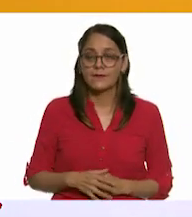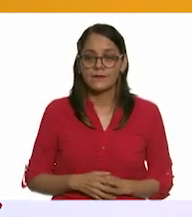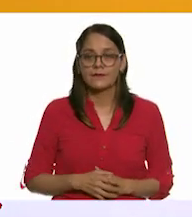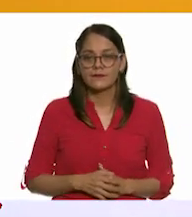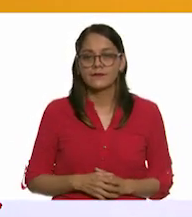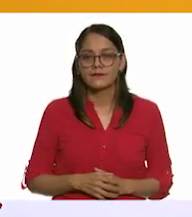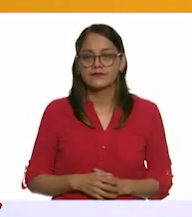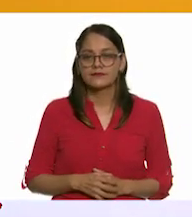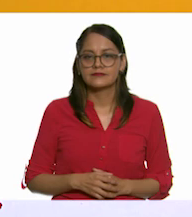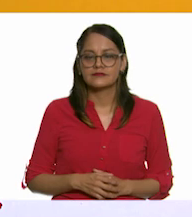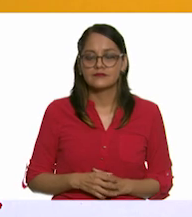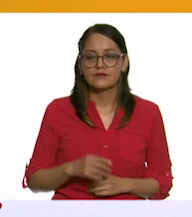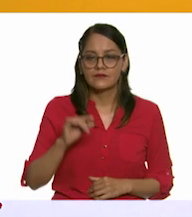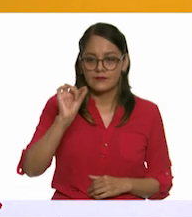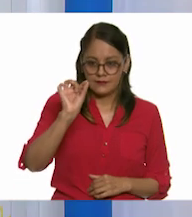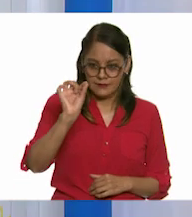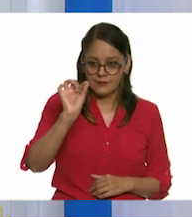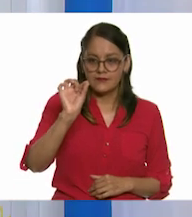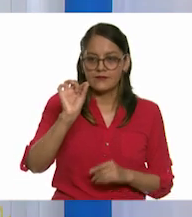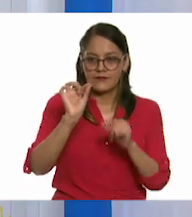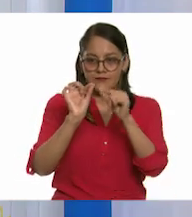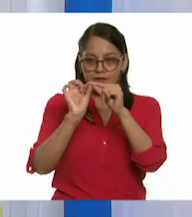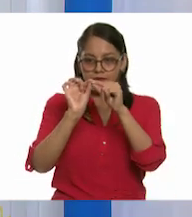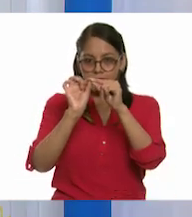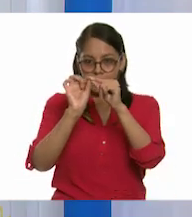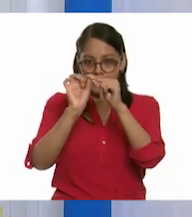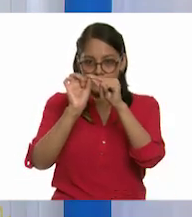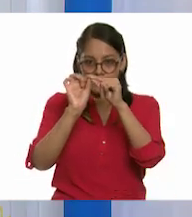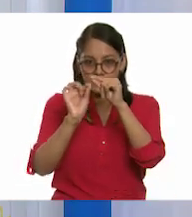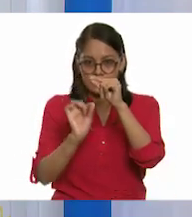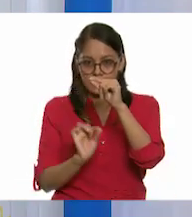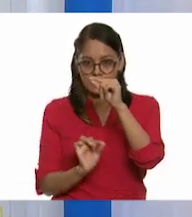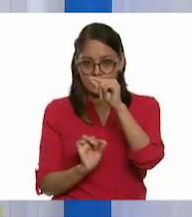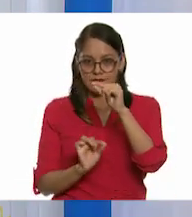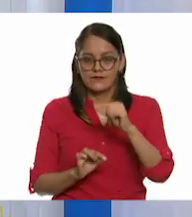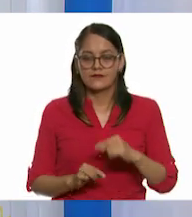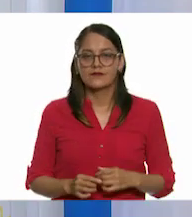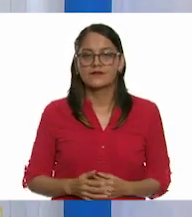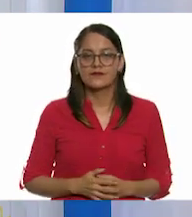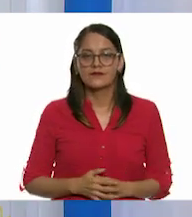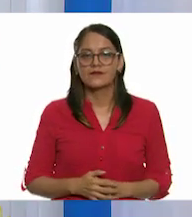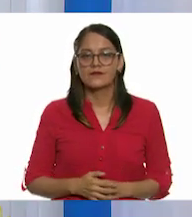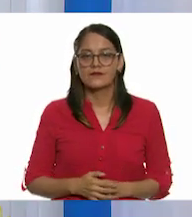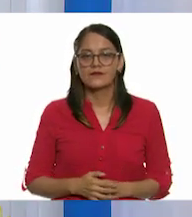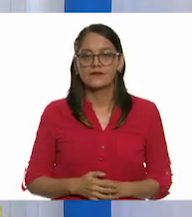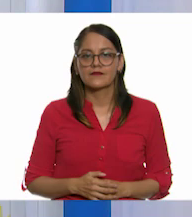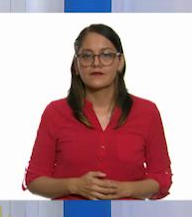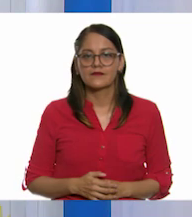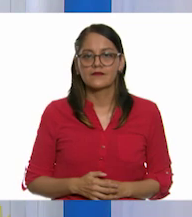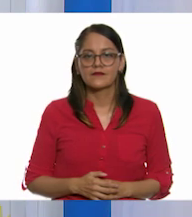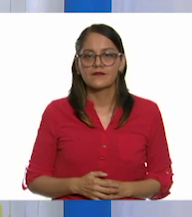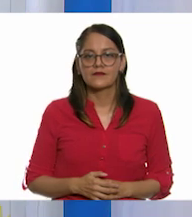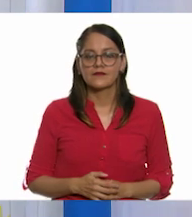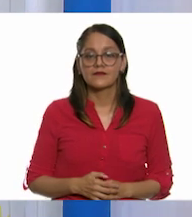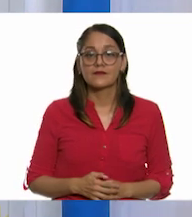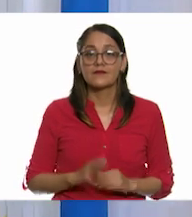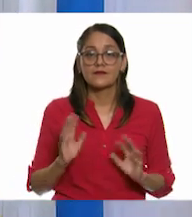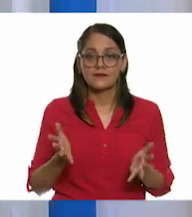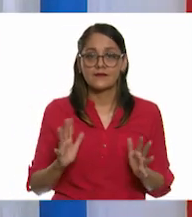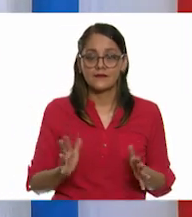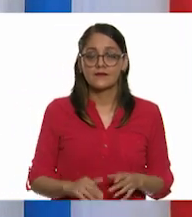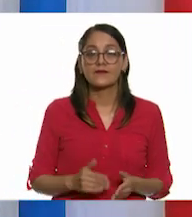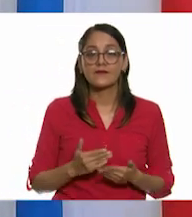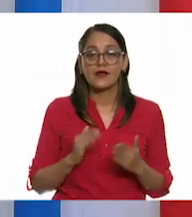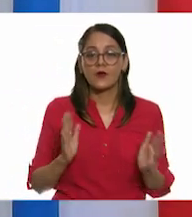Muy bien. Entonces, agarrando esta esquina de aquí, vamos a marcarle un segmento extra y llegamos aquí. Ya llevamos